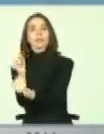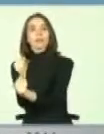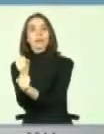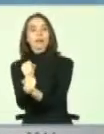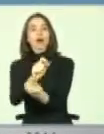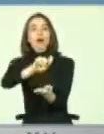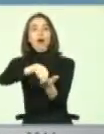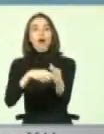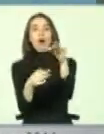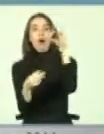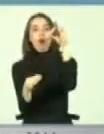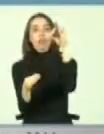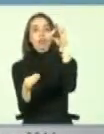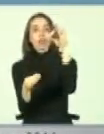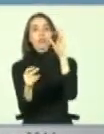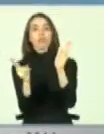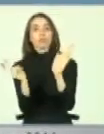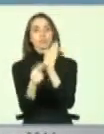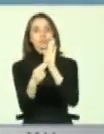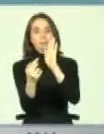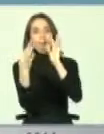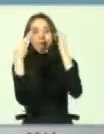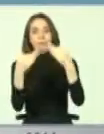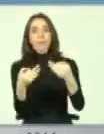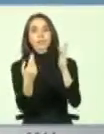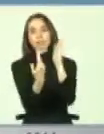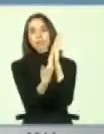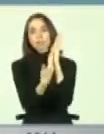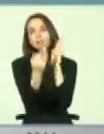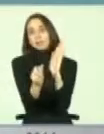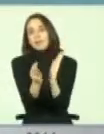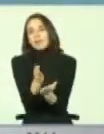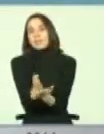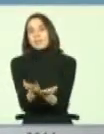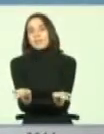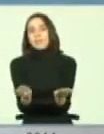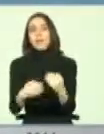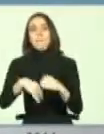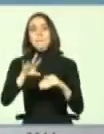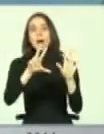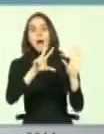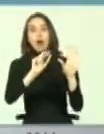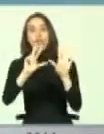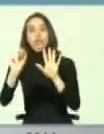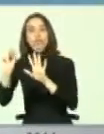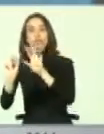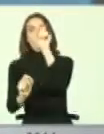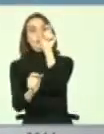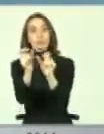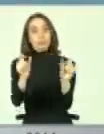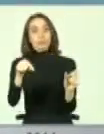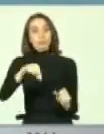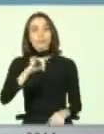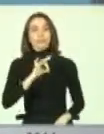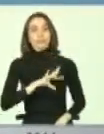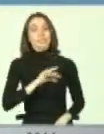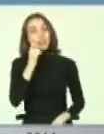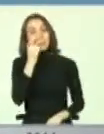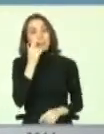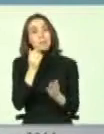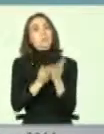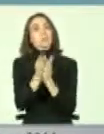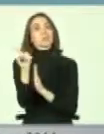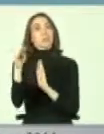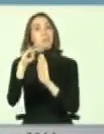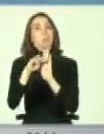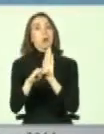contratos reales como debe ser y por lo tanto tenemos más de 800 casos en nuestro país desde que comenzó este